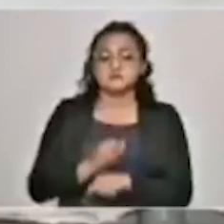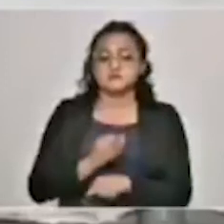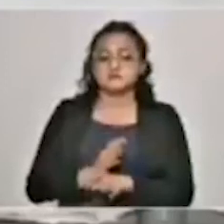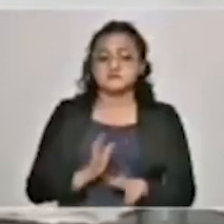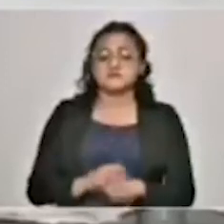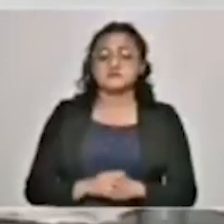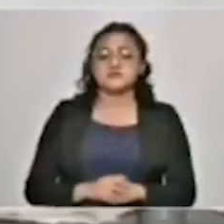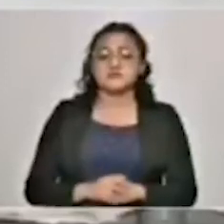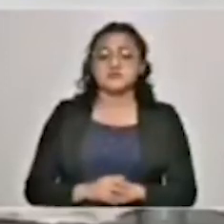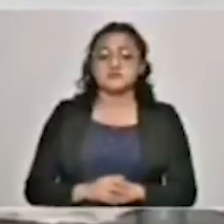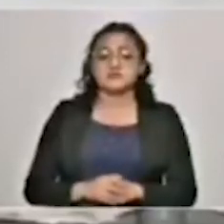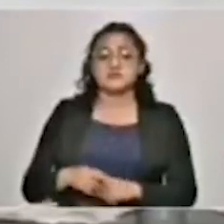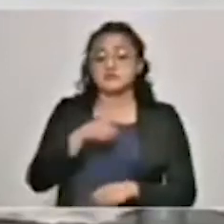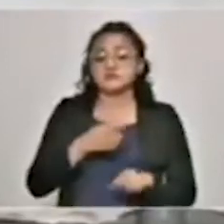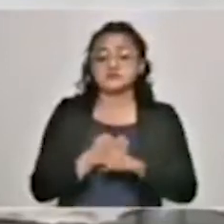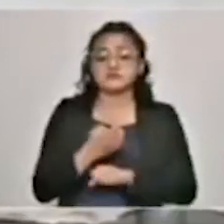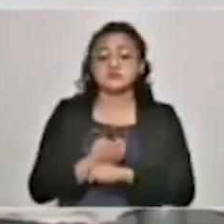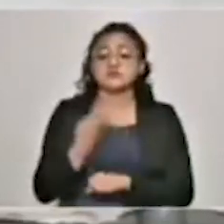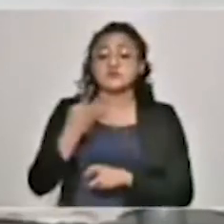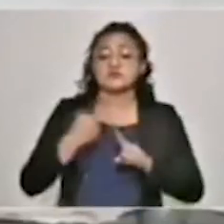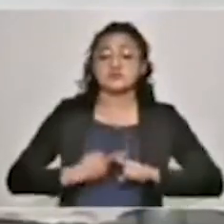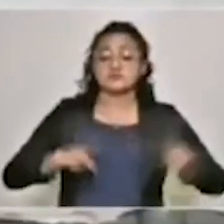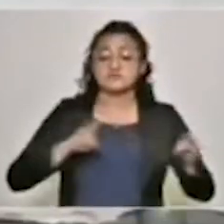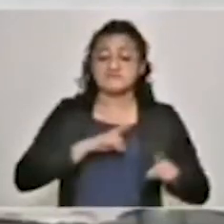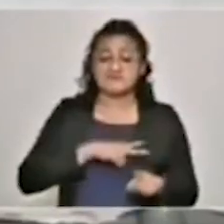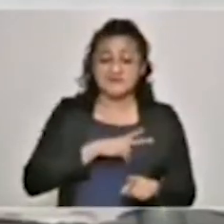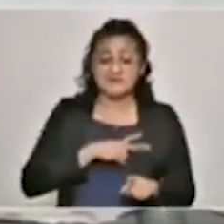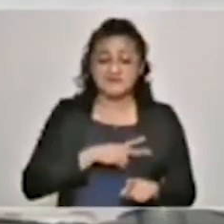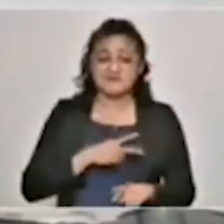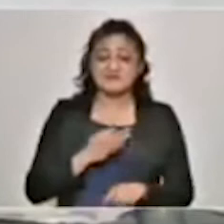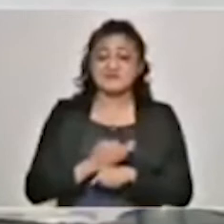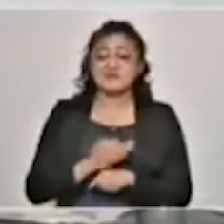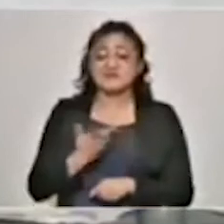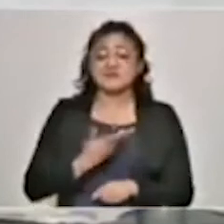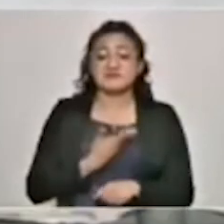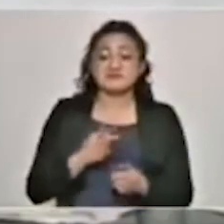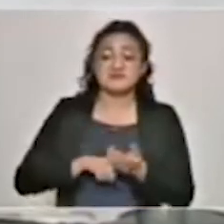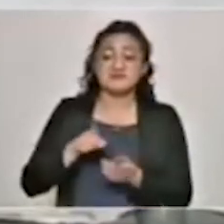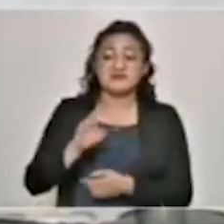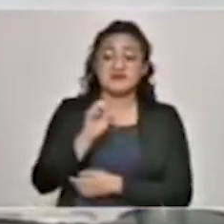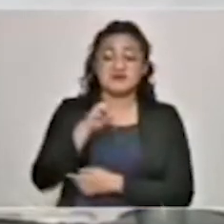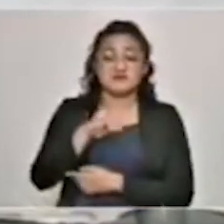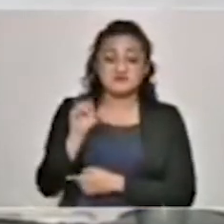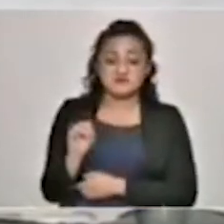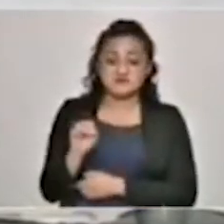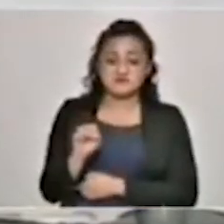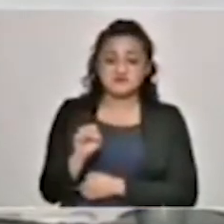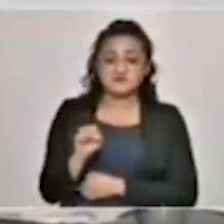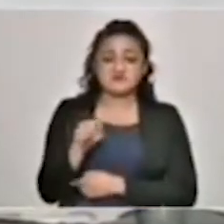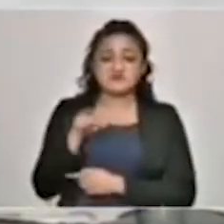Tenemos ya circulando en el estado cuatro variantes que por criterios de la Organización Mundial de la Salud